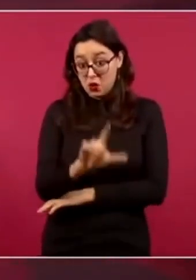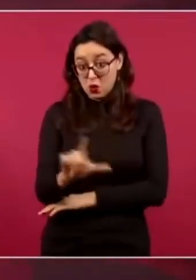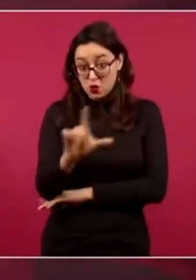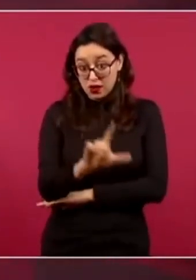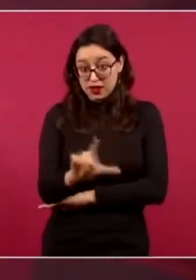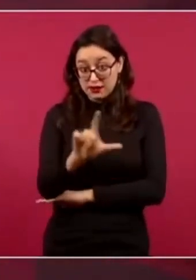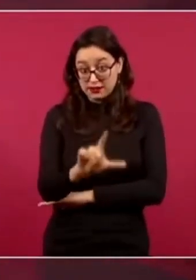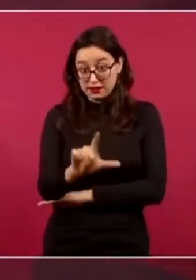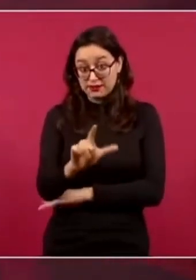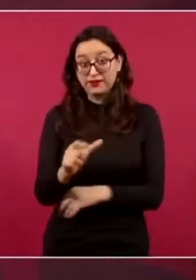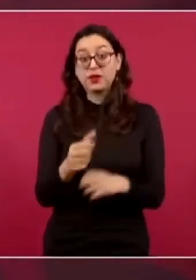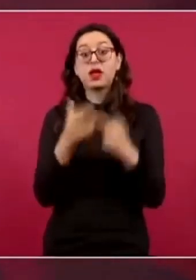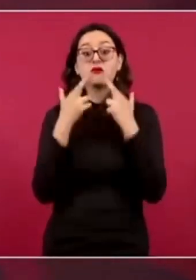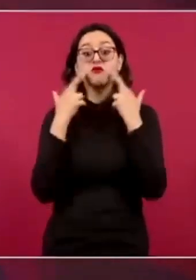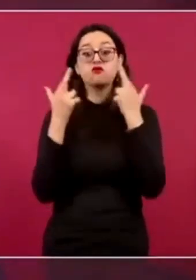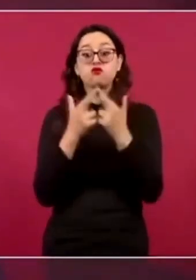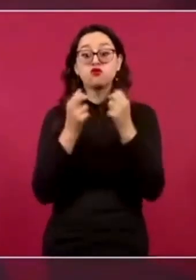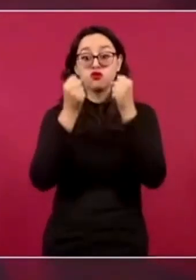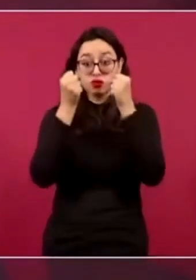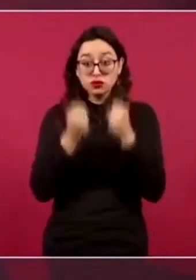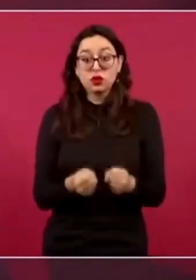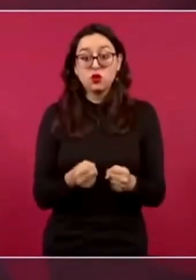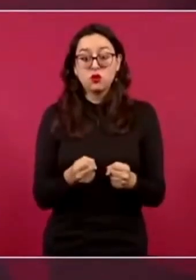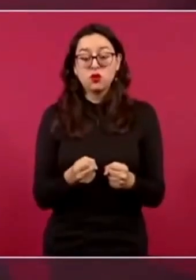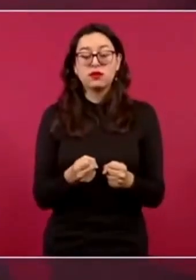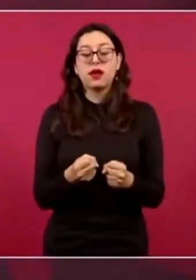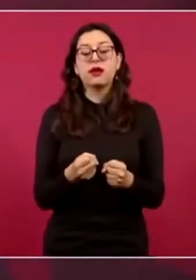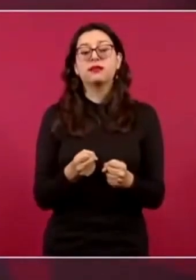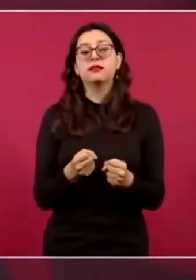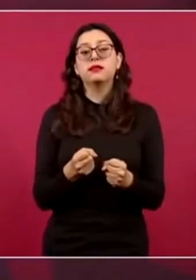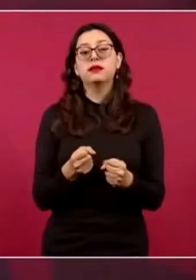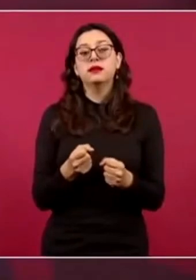de seguridad en Tuxtla, Gutiérrez, Chiapas.